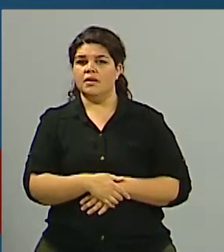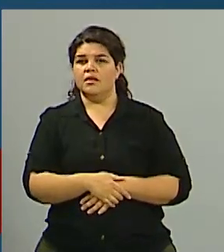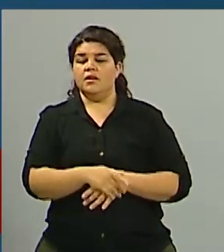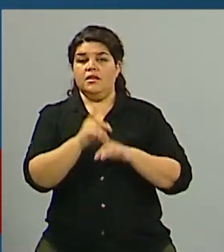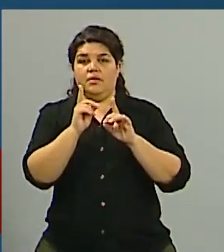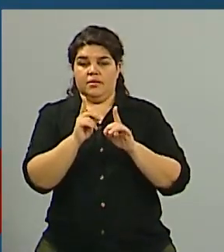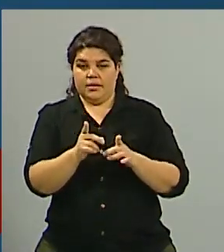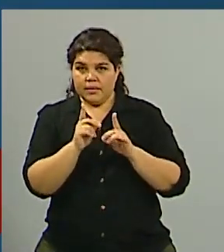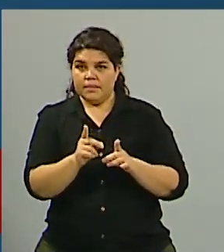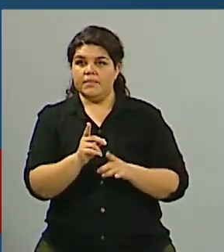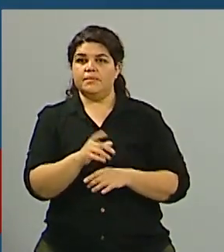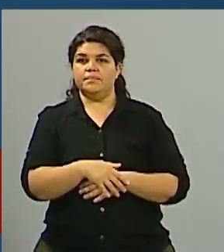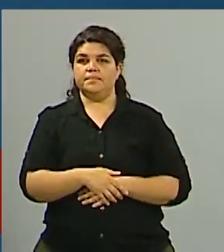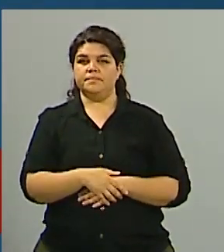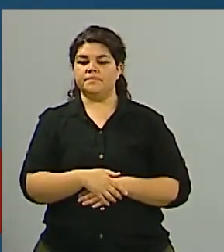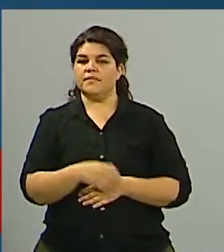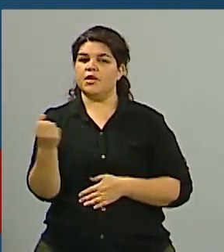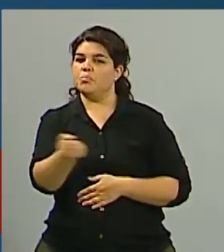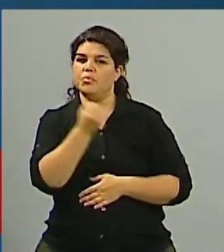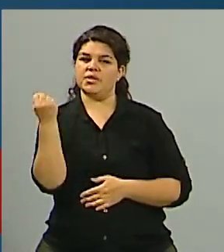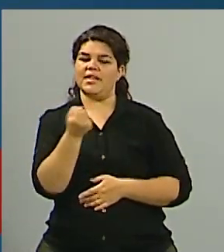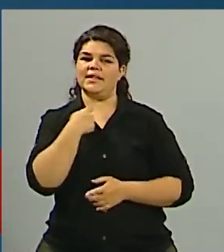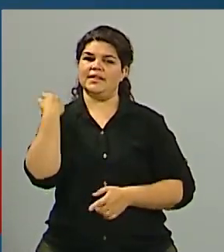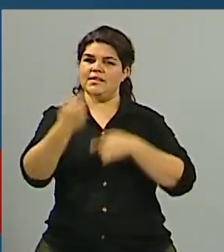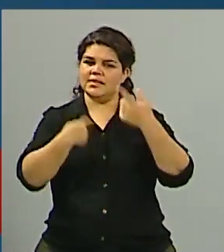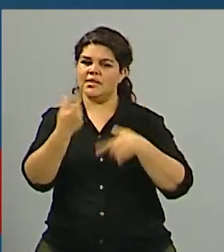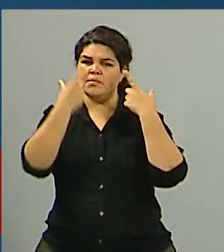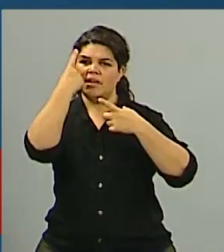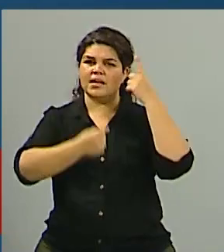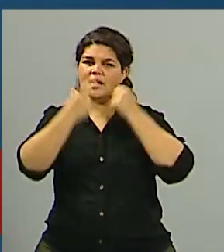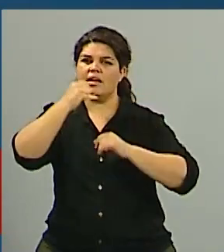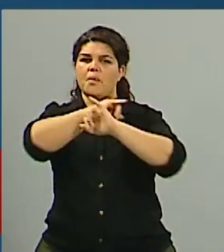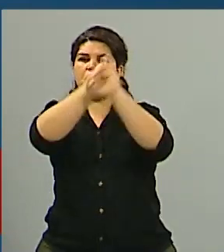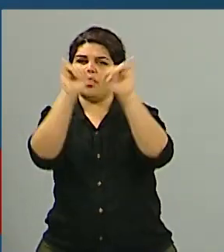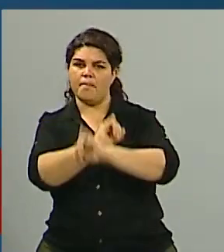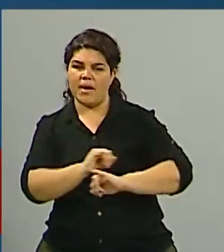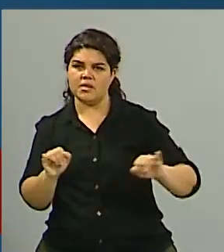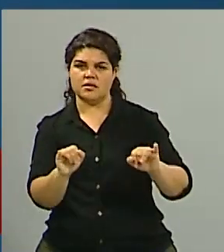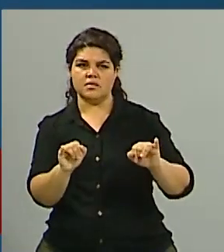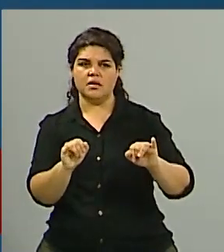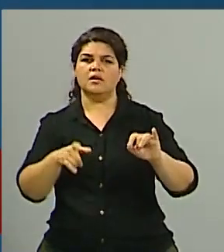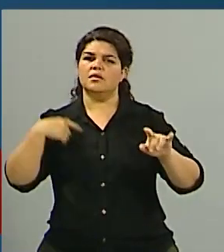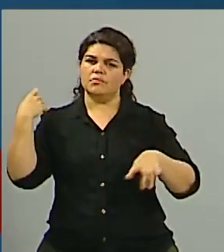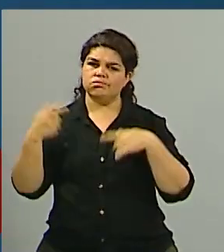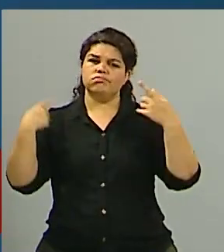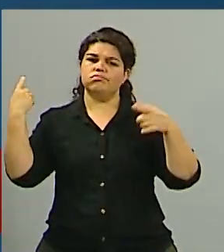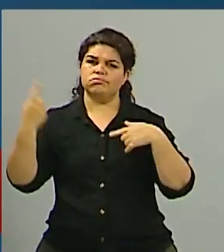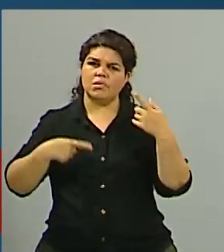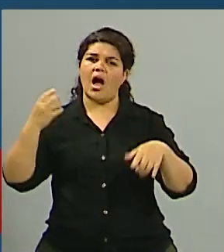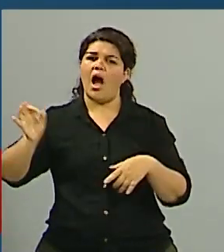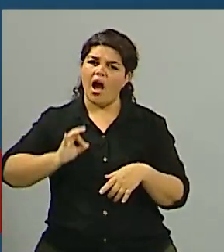permanente disposición a una solución pacífica, pero del otro lado la resistencia. Digo, es un panorama que hemos tenido durante